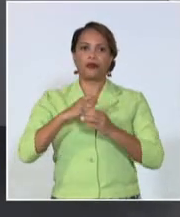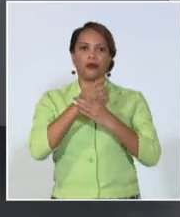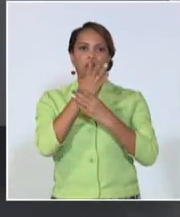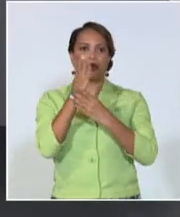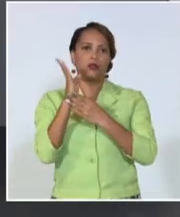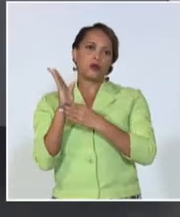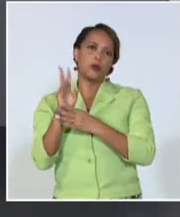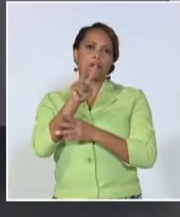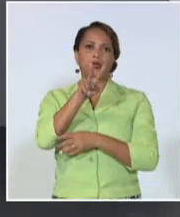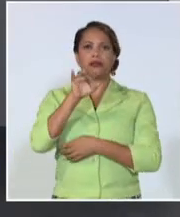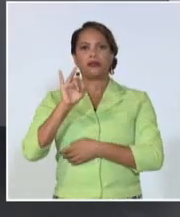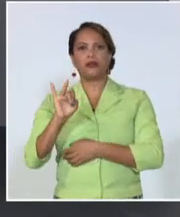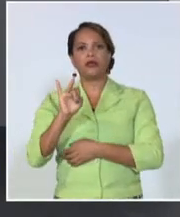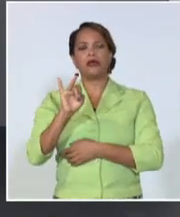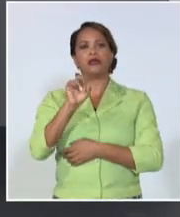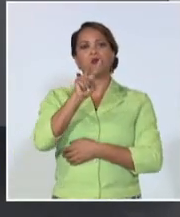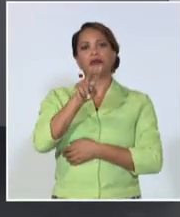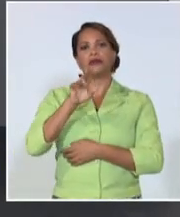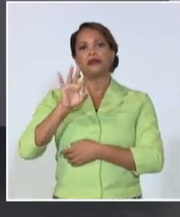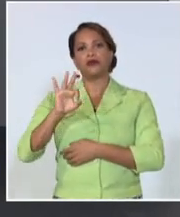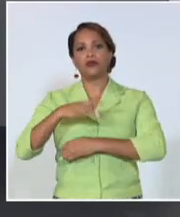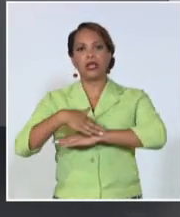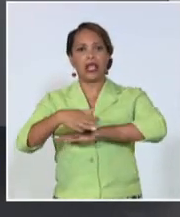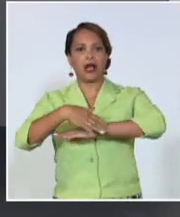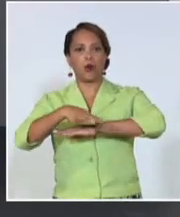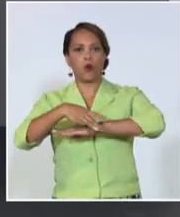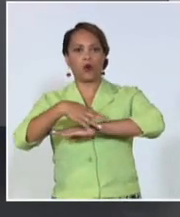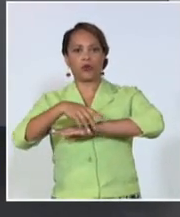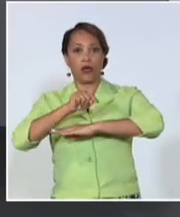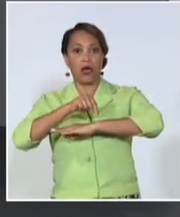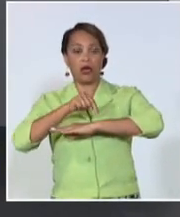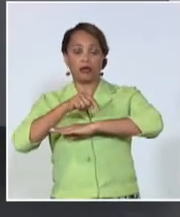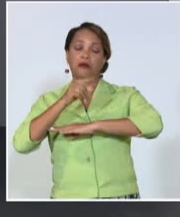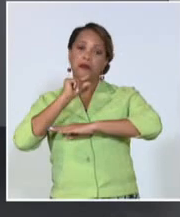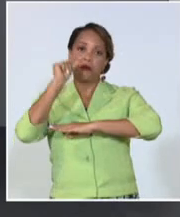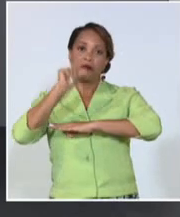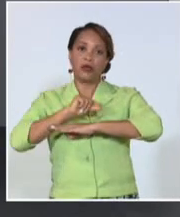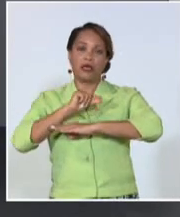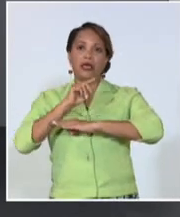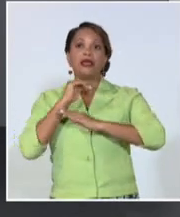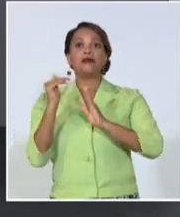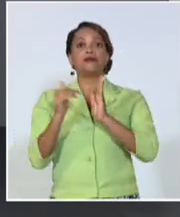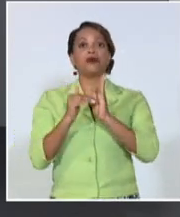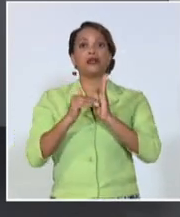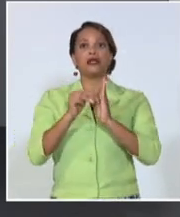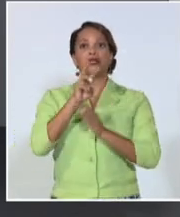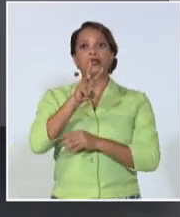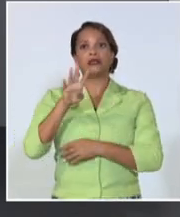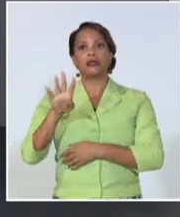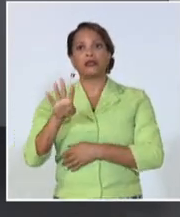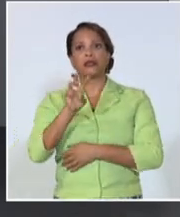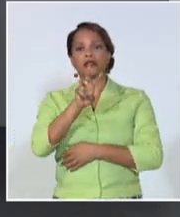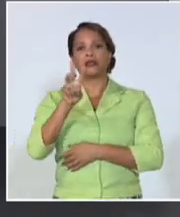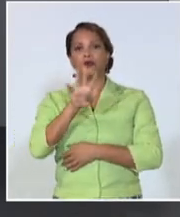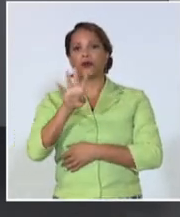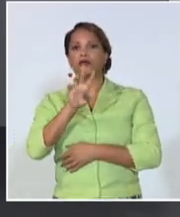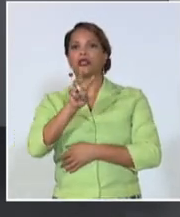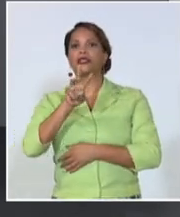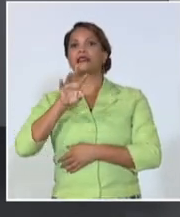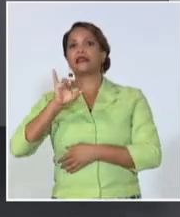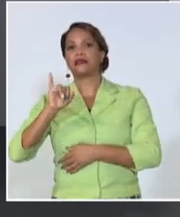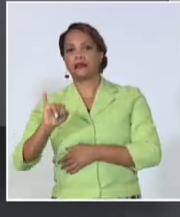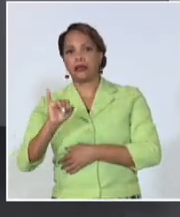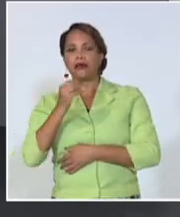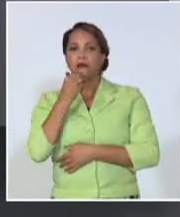27, 28 en zona costera, y por la tarde valores de 33, 34, 35, 36. Pero, como